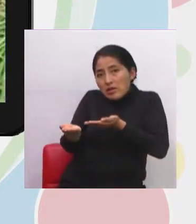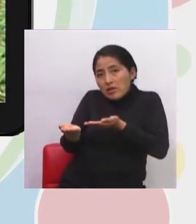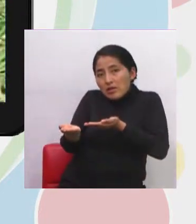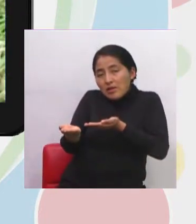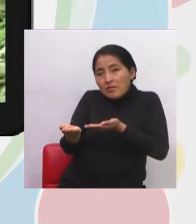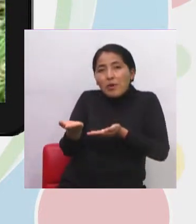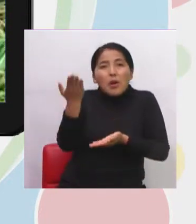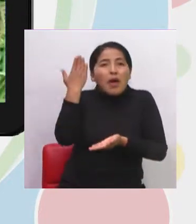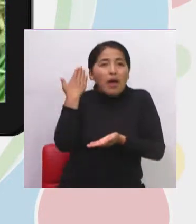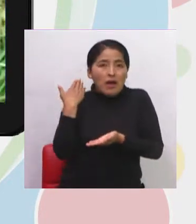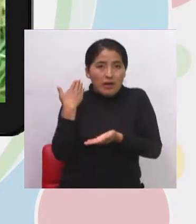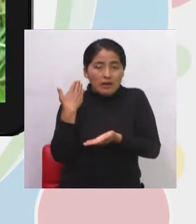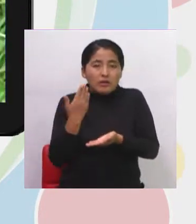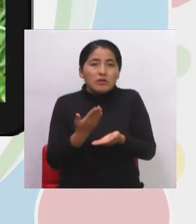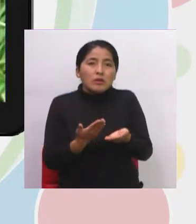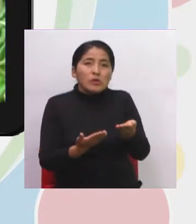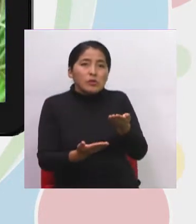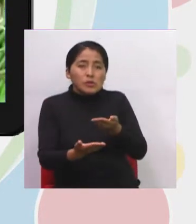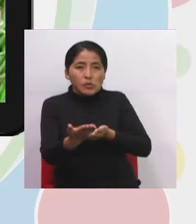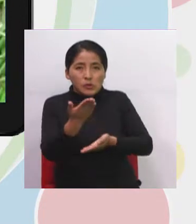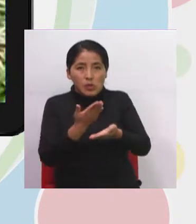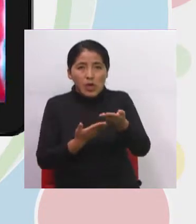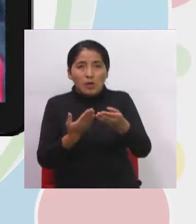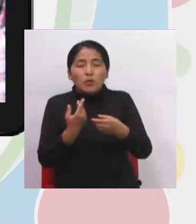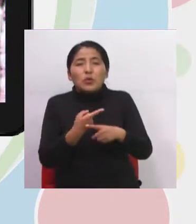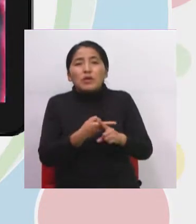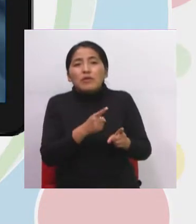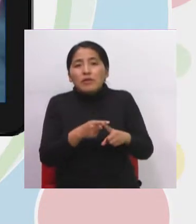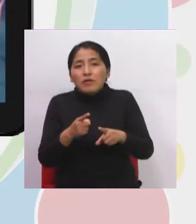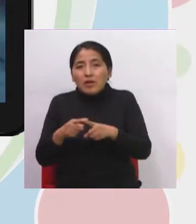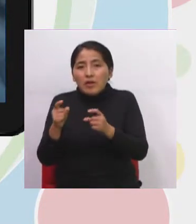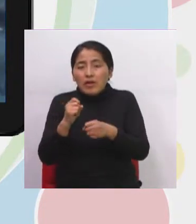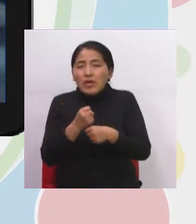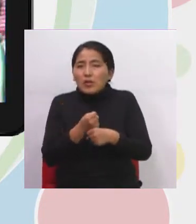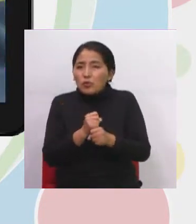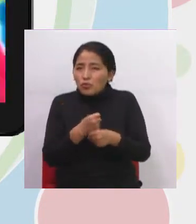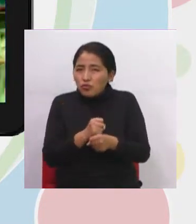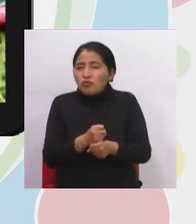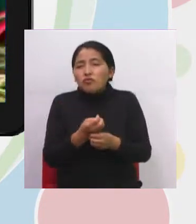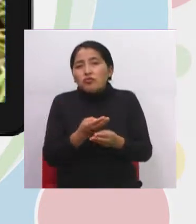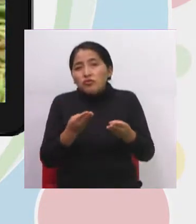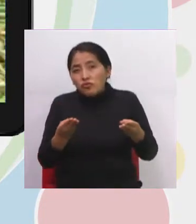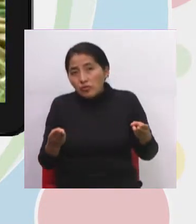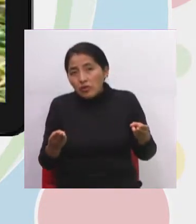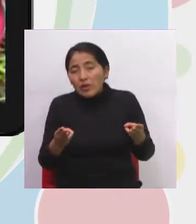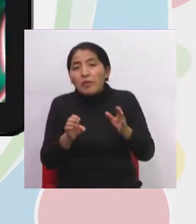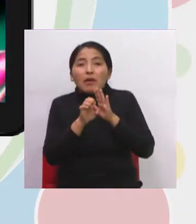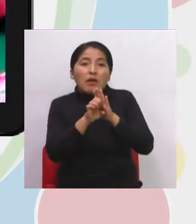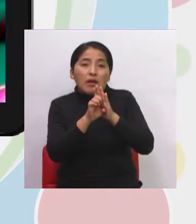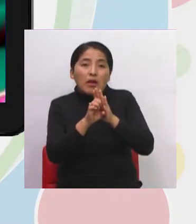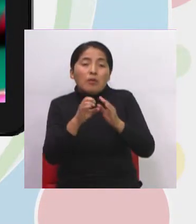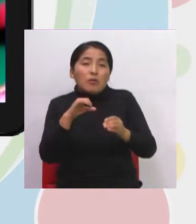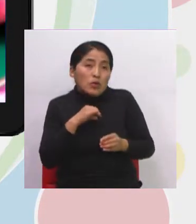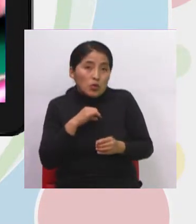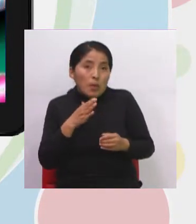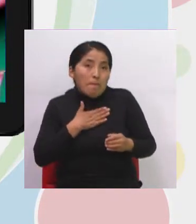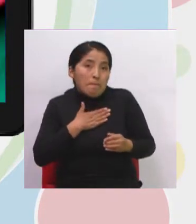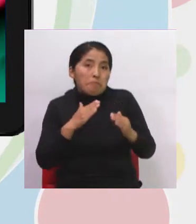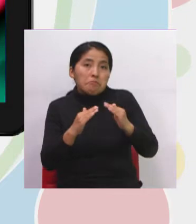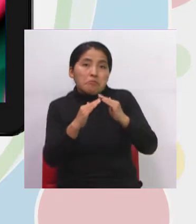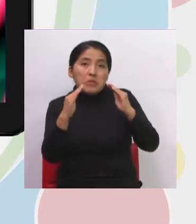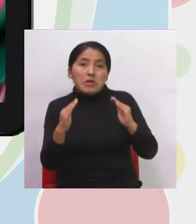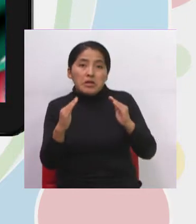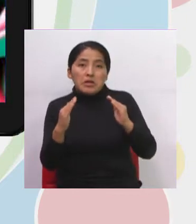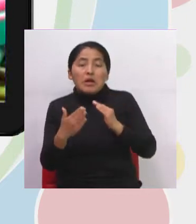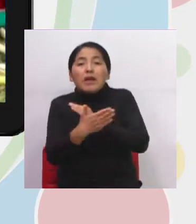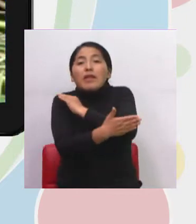el intercambio de los productos. Por ejemplo, si yo vivía en la zona del altiplano y